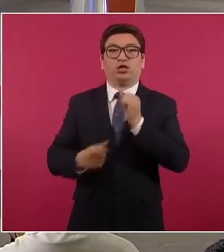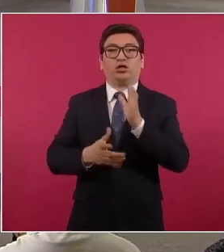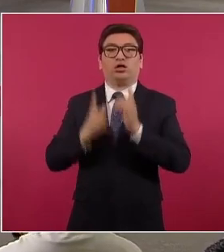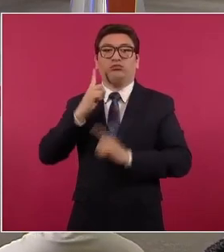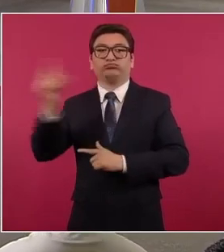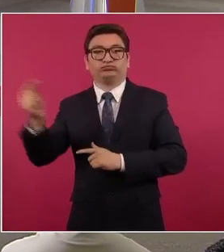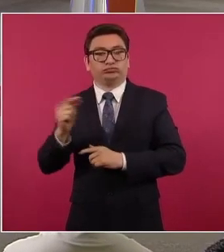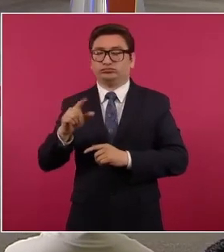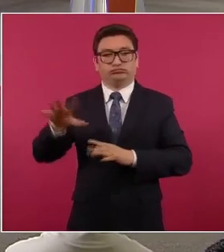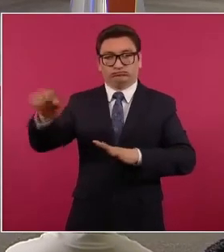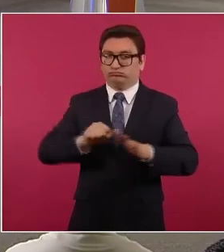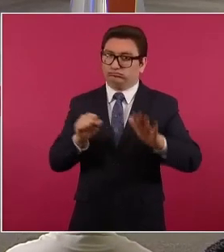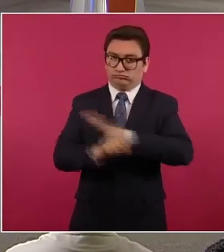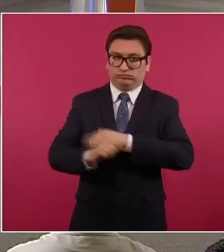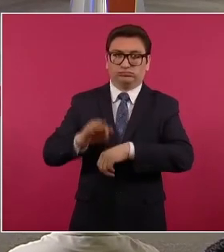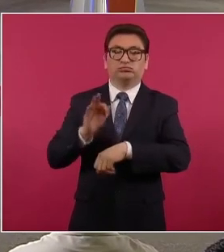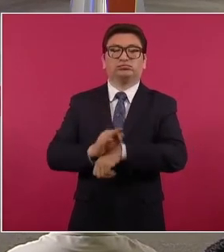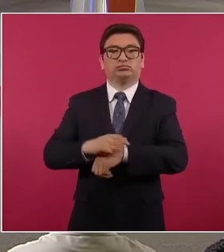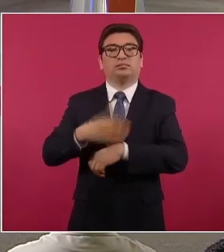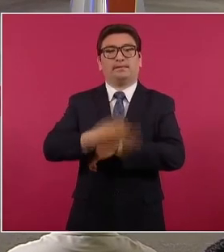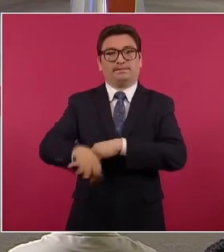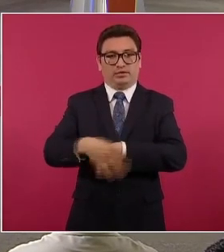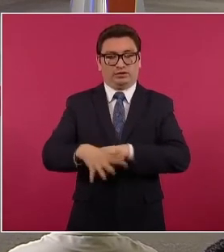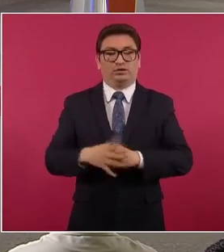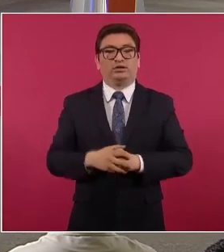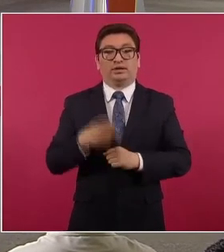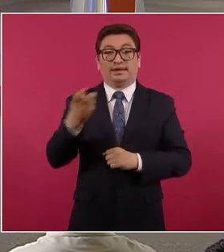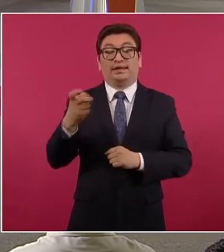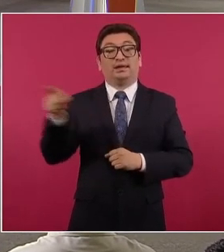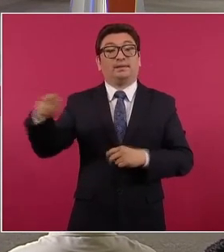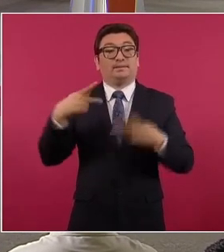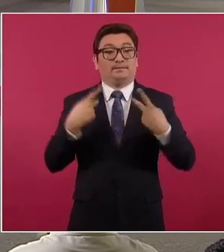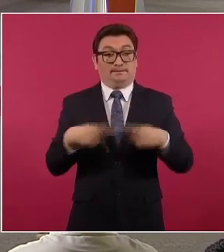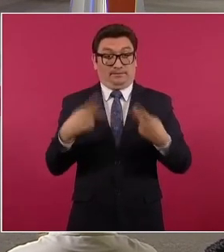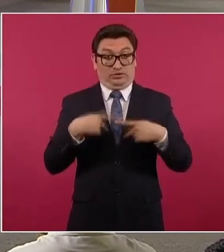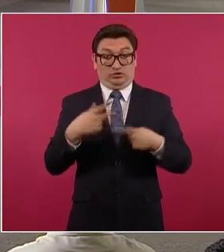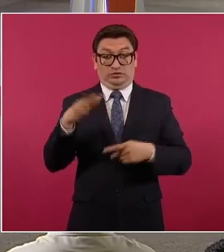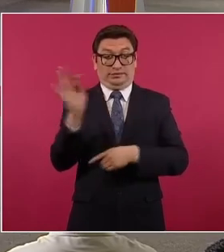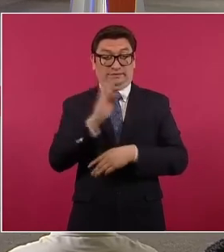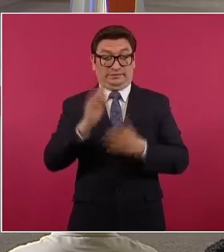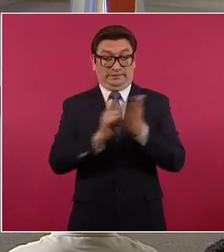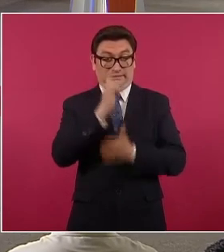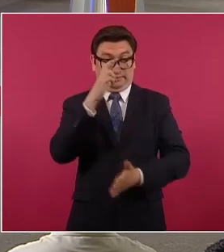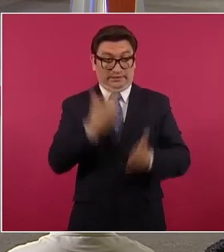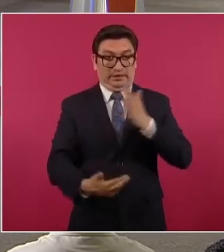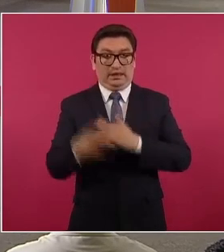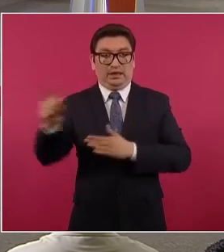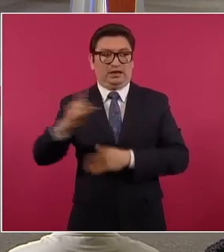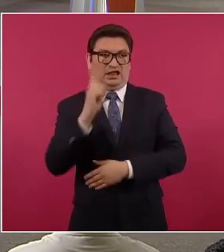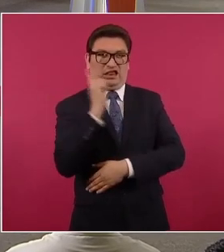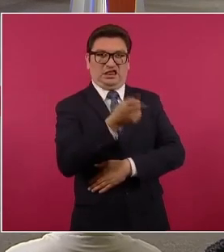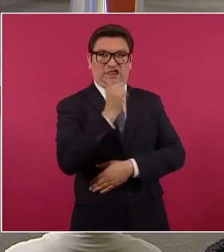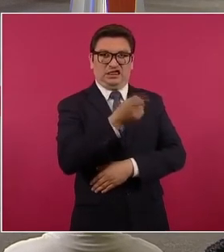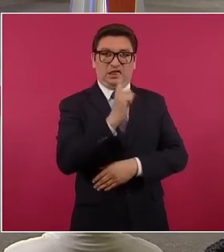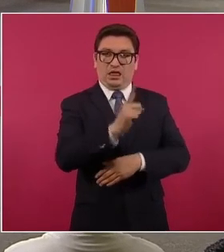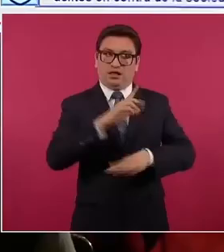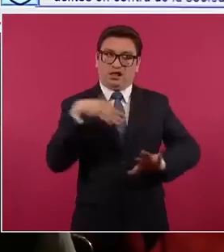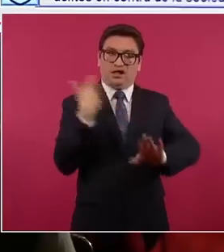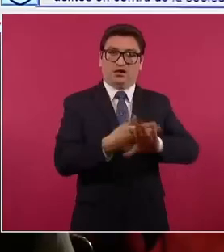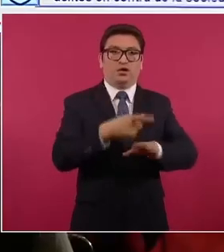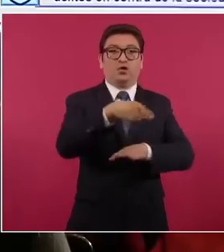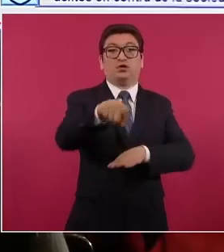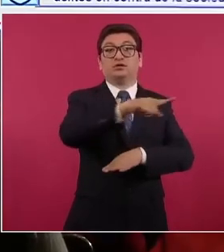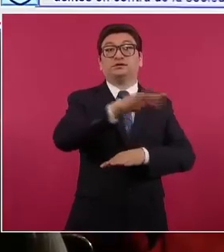a la fuga, evita que estos mismos presuntos criminales amenacen o atenten contra